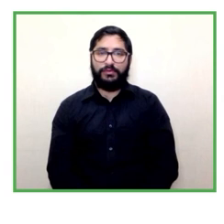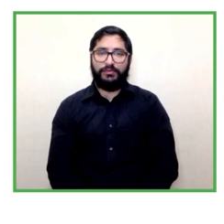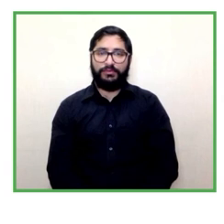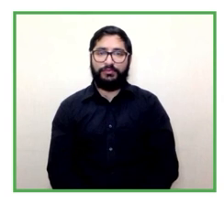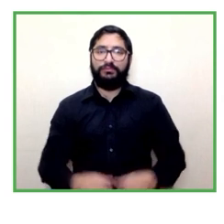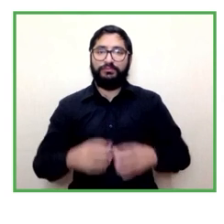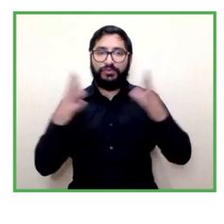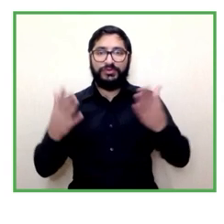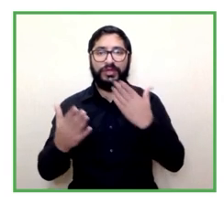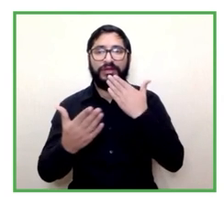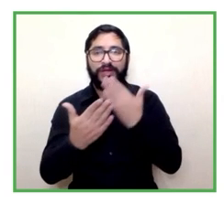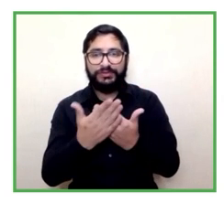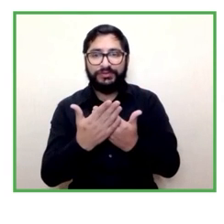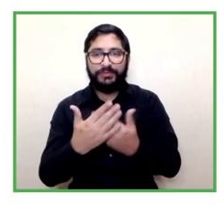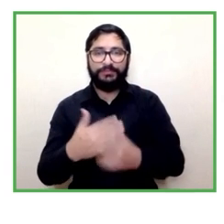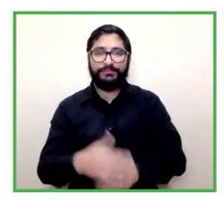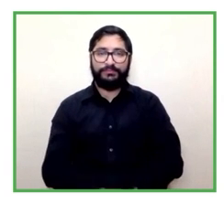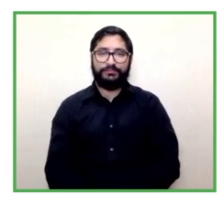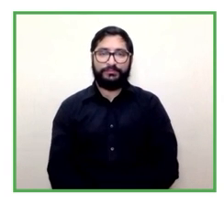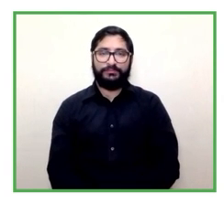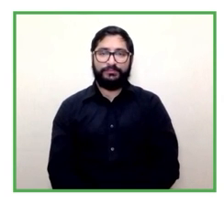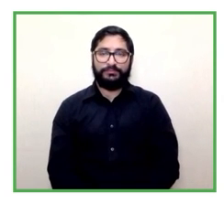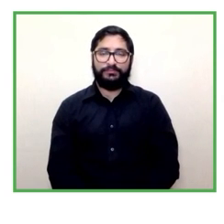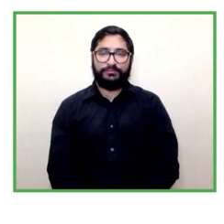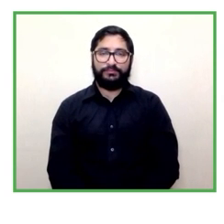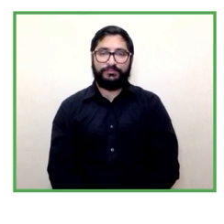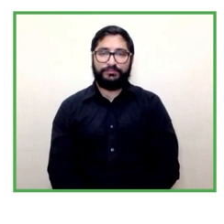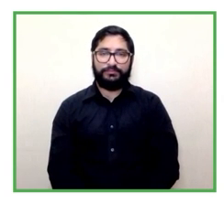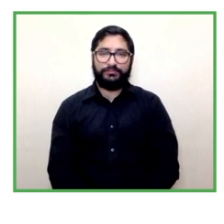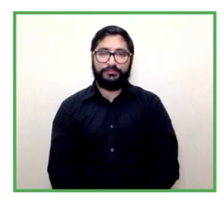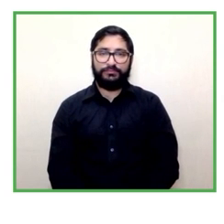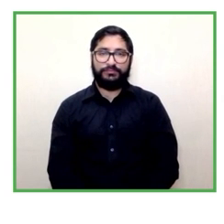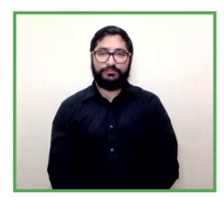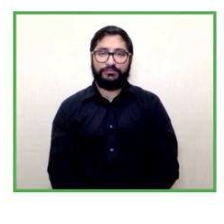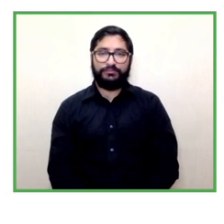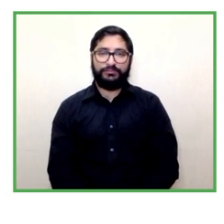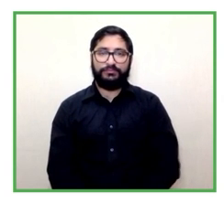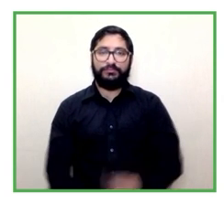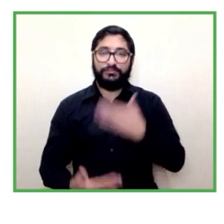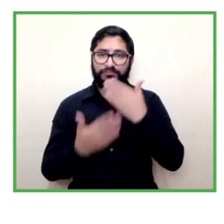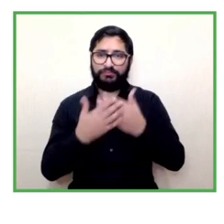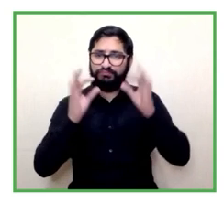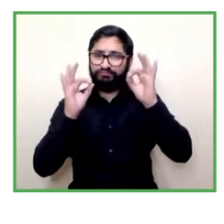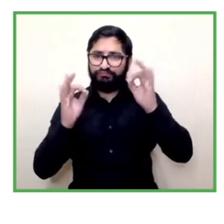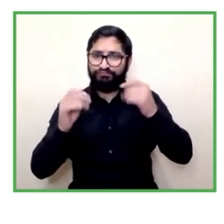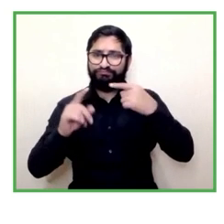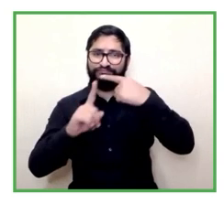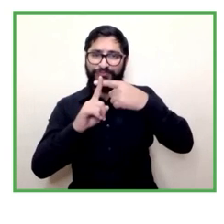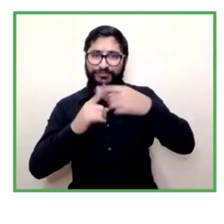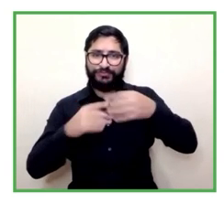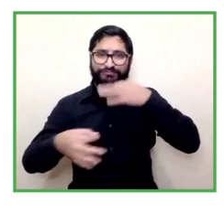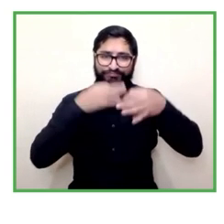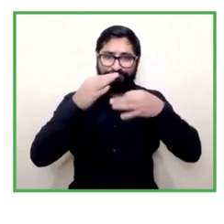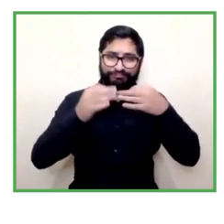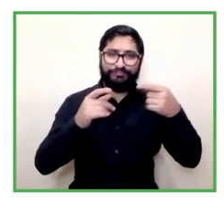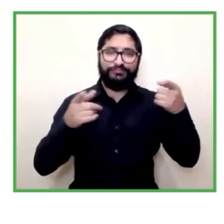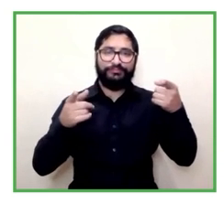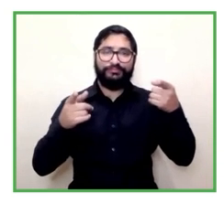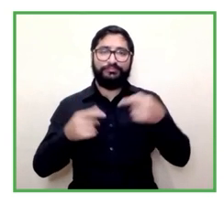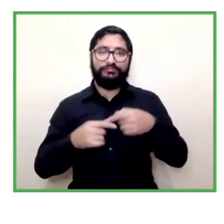y escucharte Cristian siempre es bueno escuchar al sino también refrescante